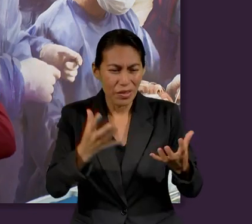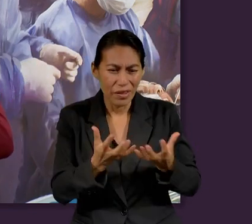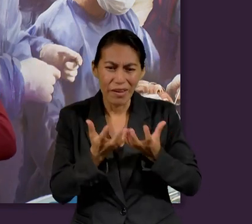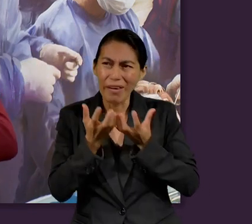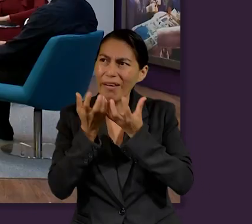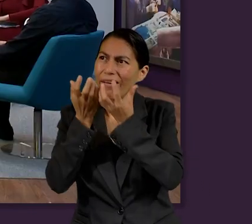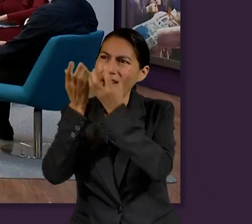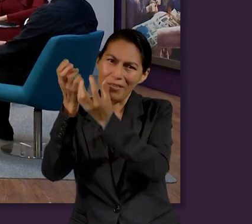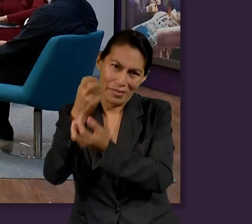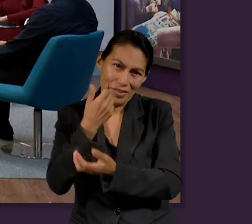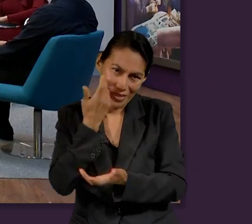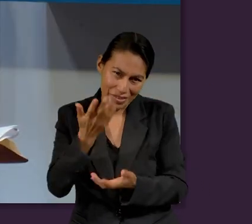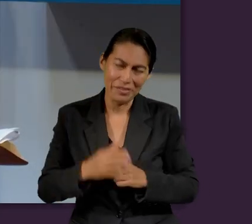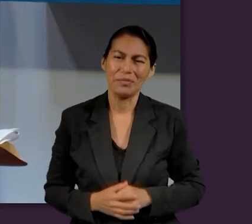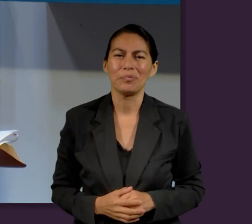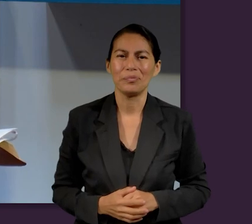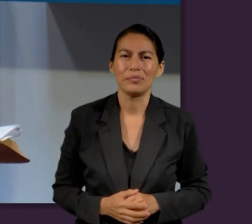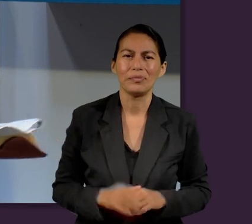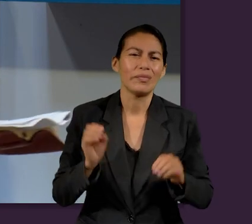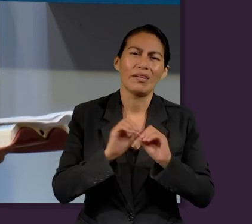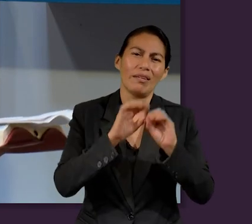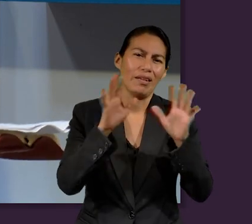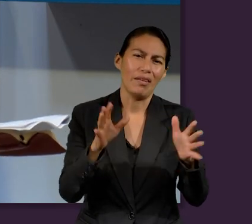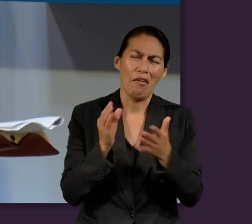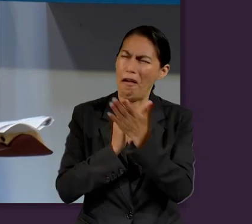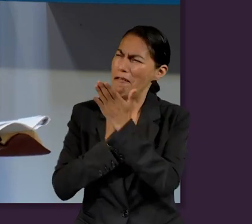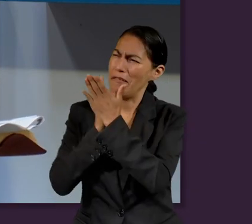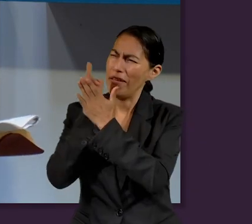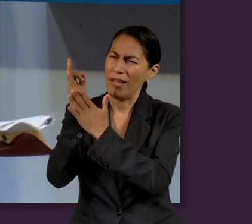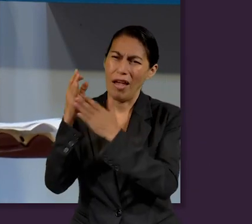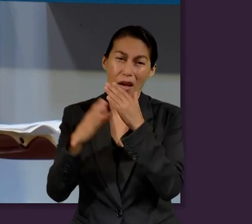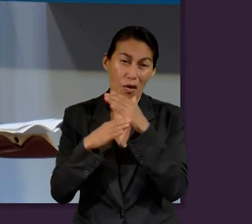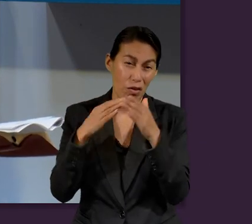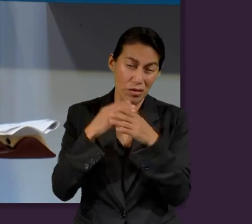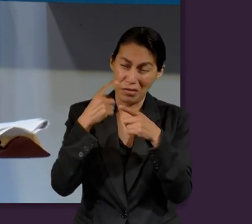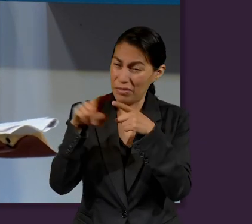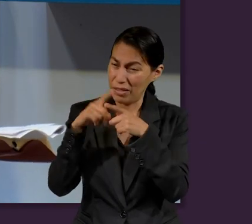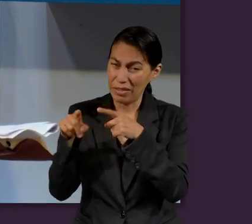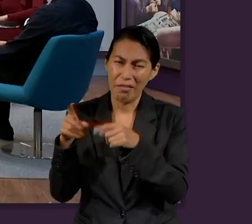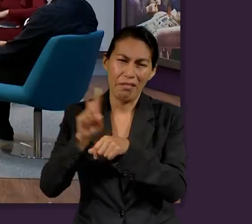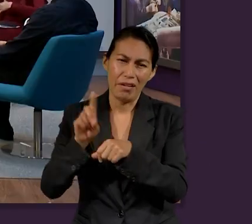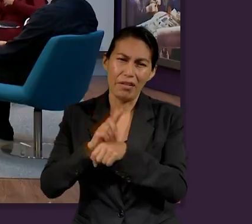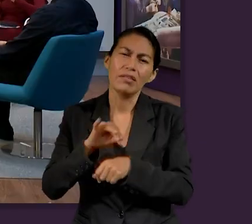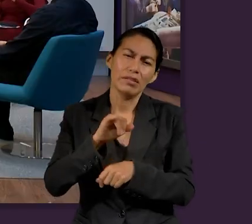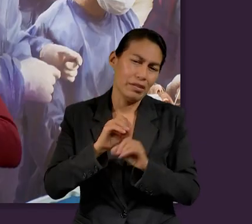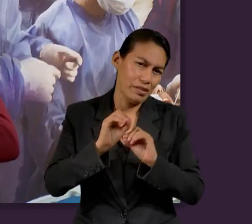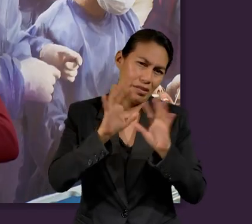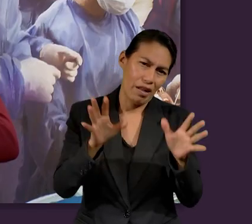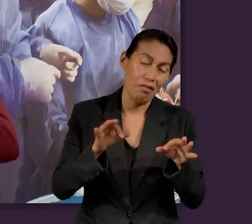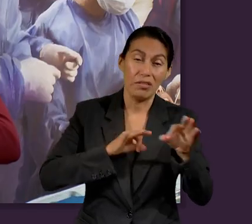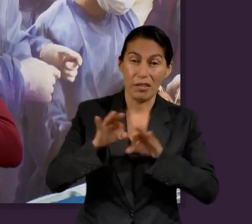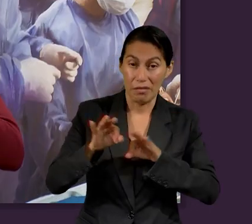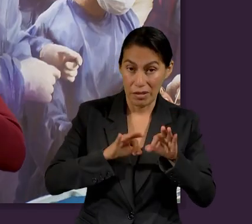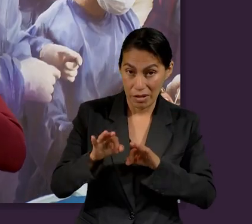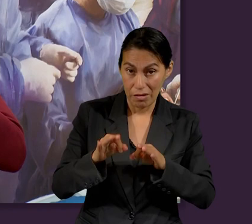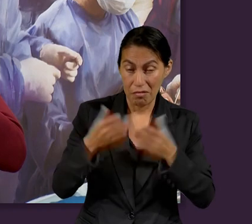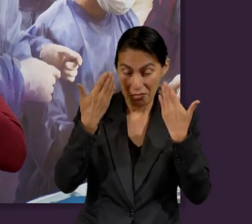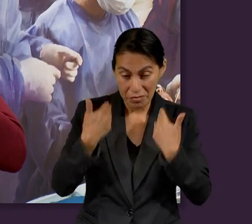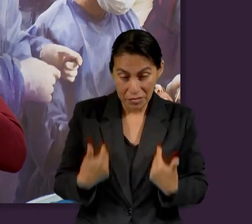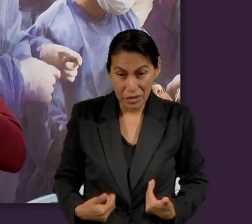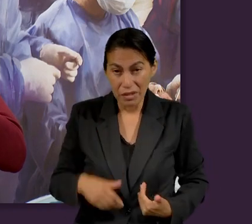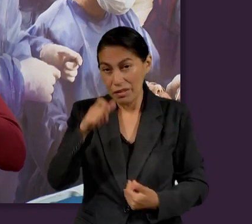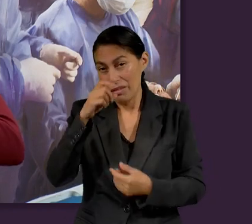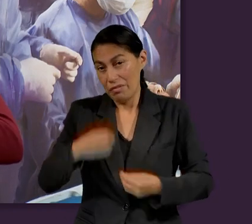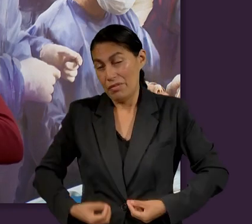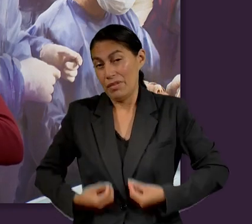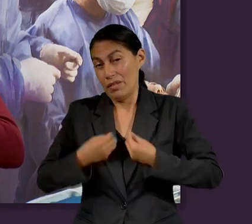esta lección. Y, por supuesto, que esto es fidelidad en todas las cosas en tu vida diaria. Tanto en el trabajo, tanto en